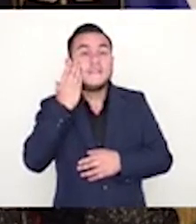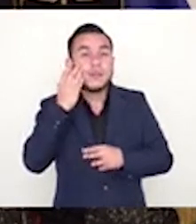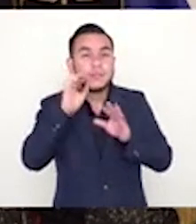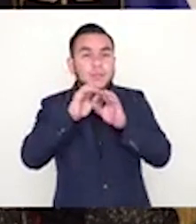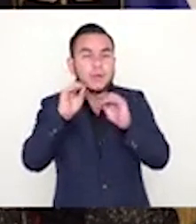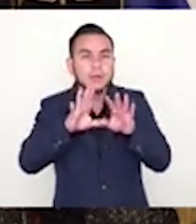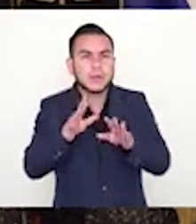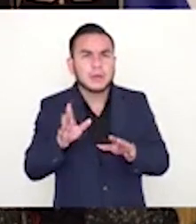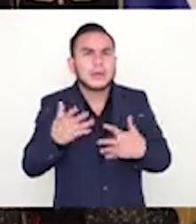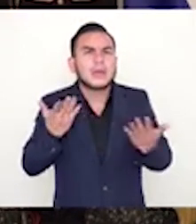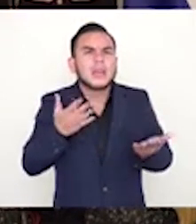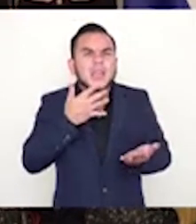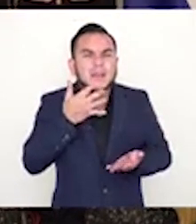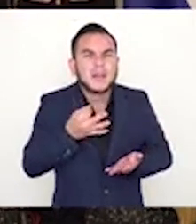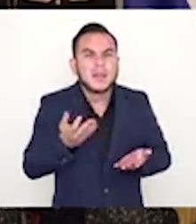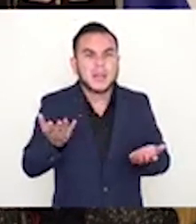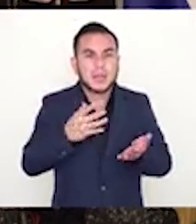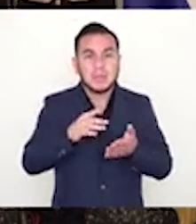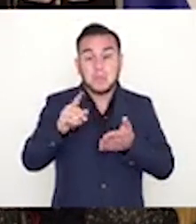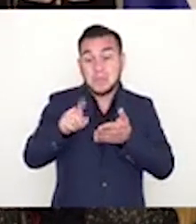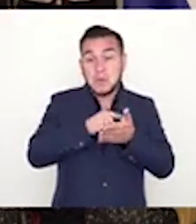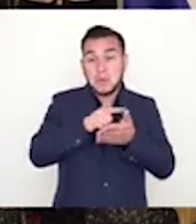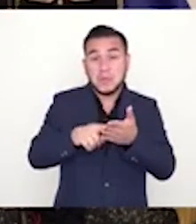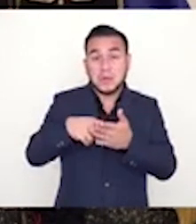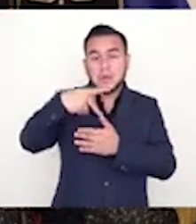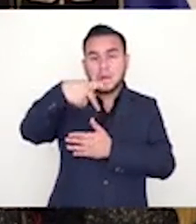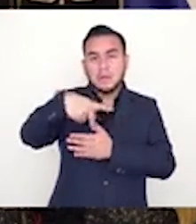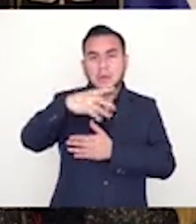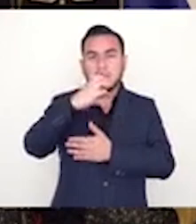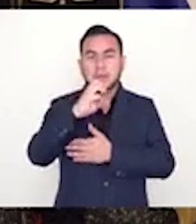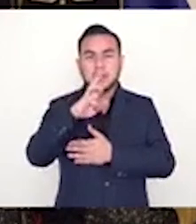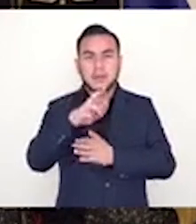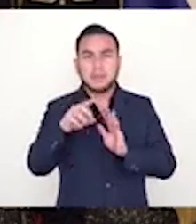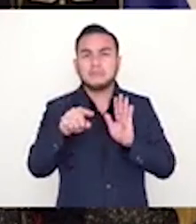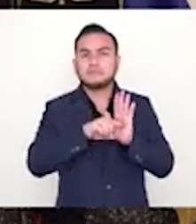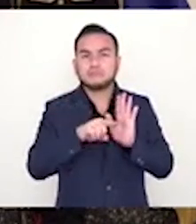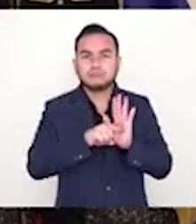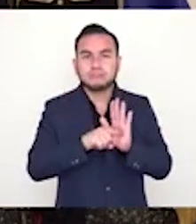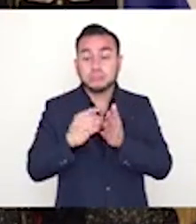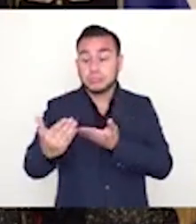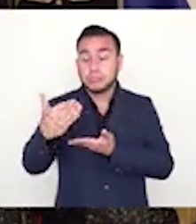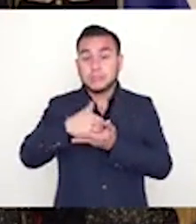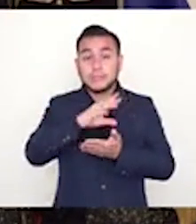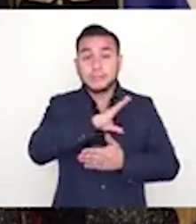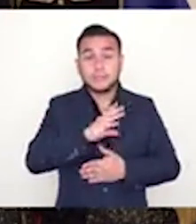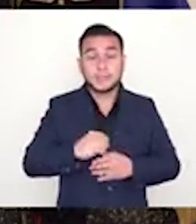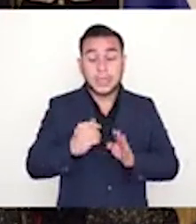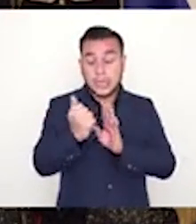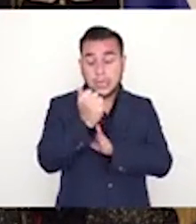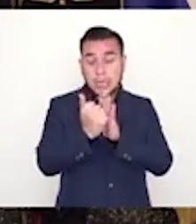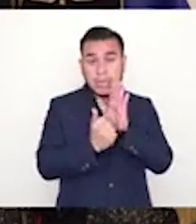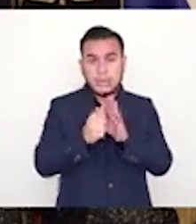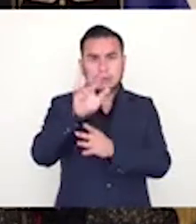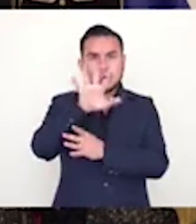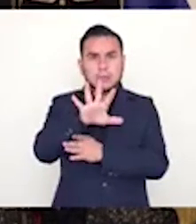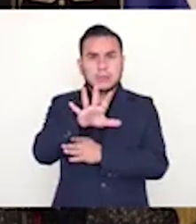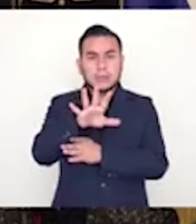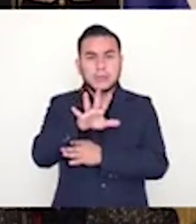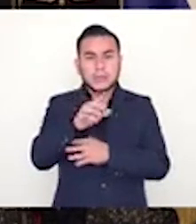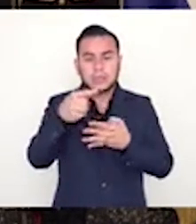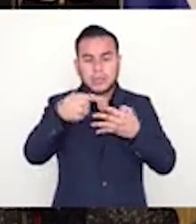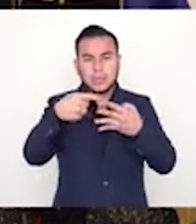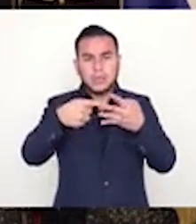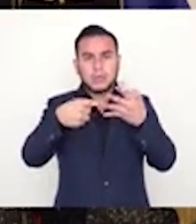Tiraron la medida cautelar prohibiendo la petición de prueba PCR y basados en el artículo 5 de la